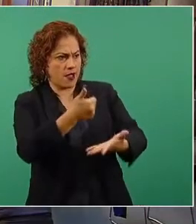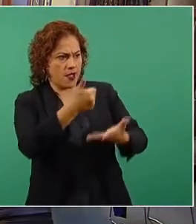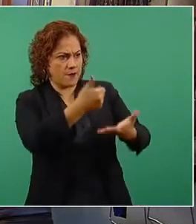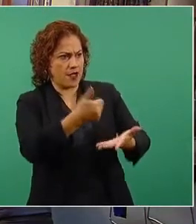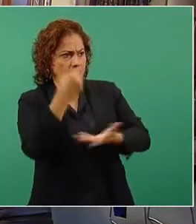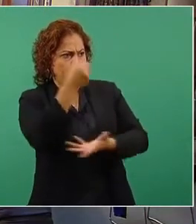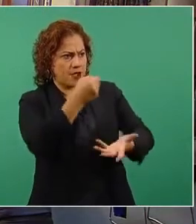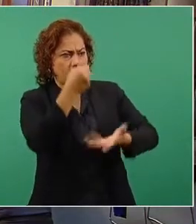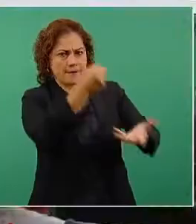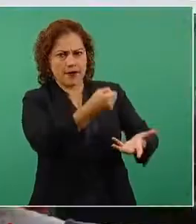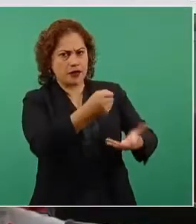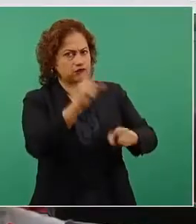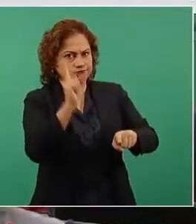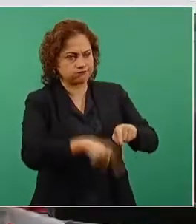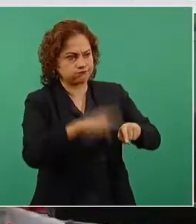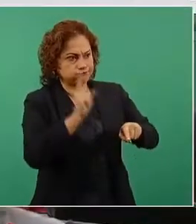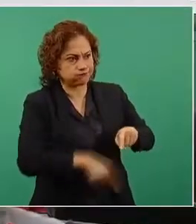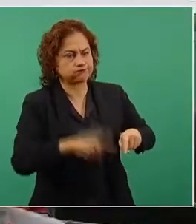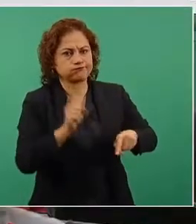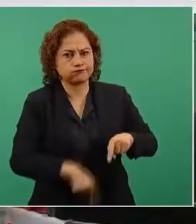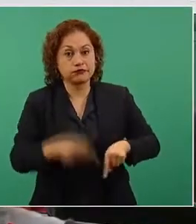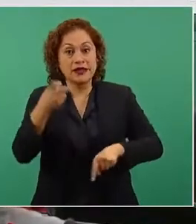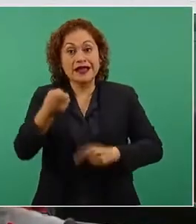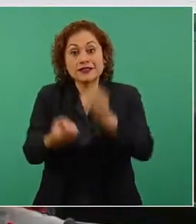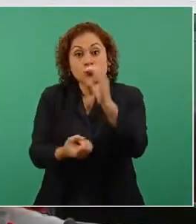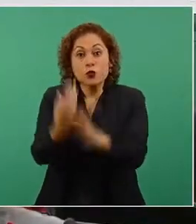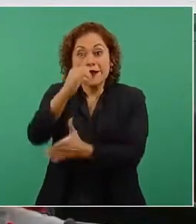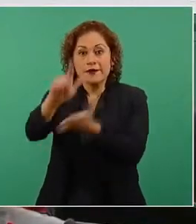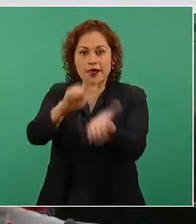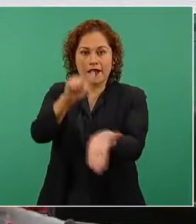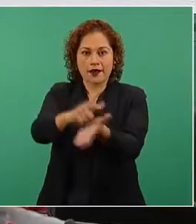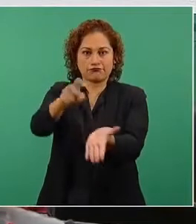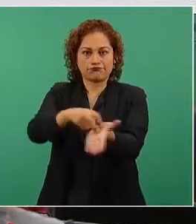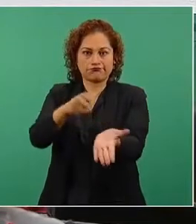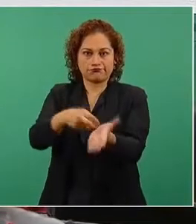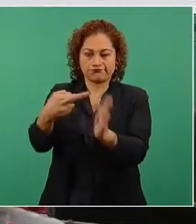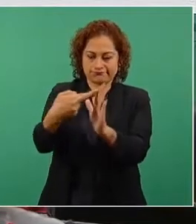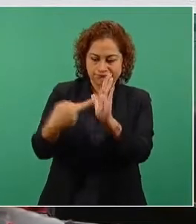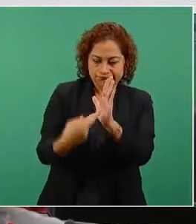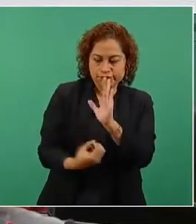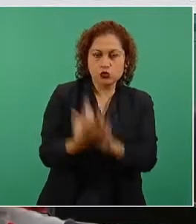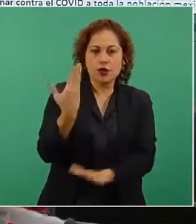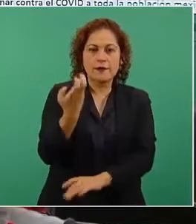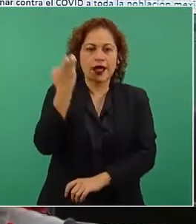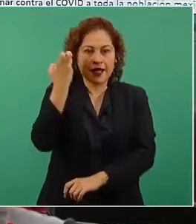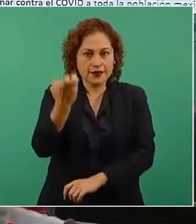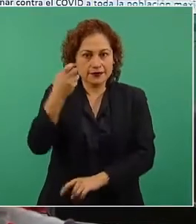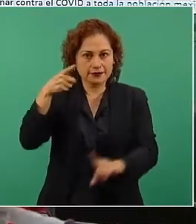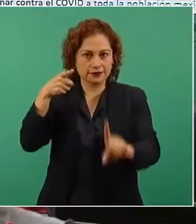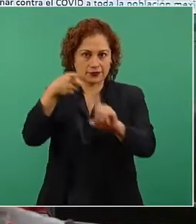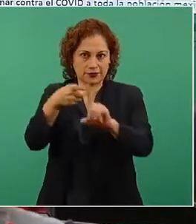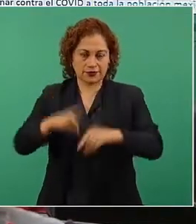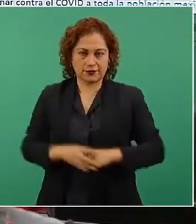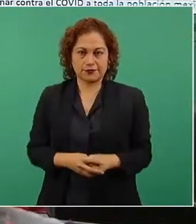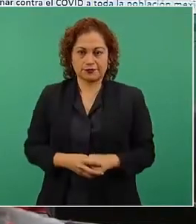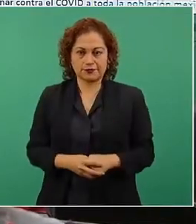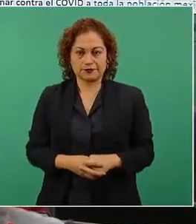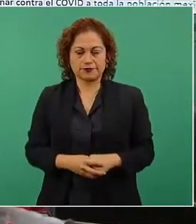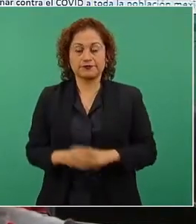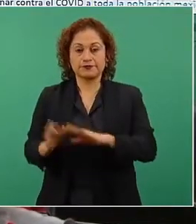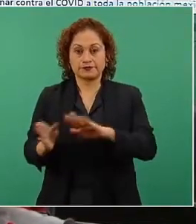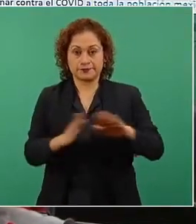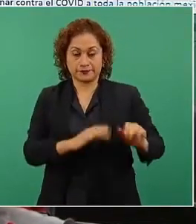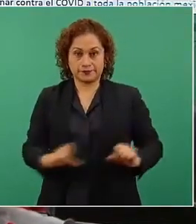eso se trata la nueva ley, de eso se tratarían las nuevas reglas. Le damos a la siguiente por favor. Ahora sí,